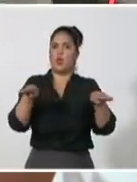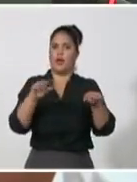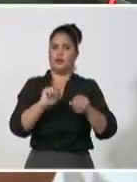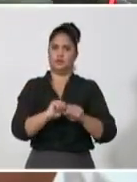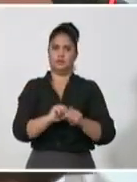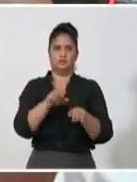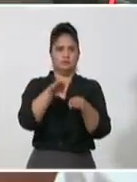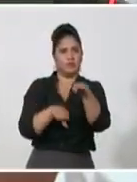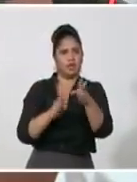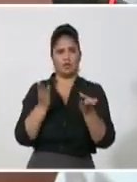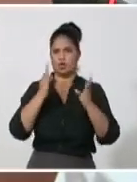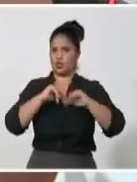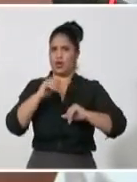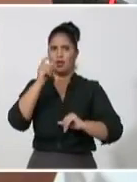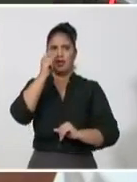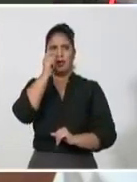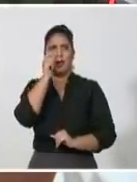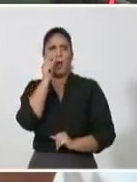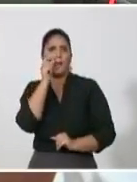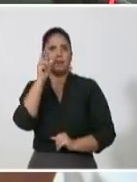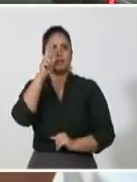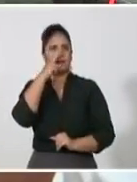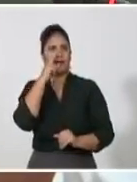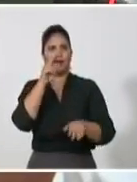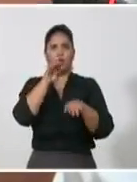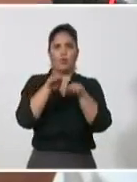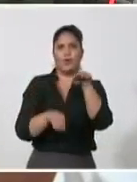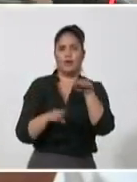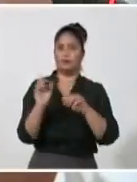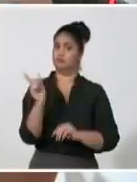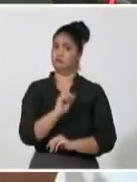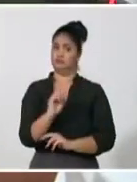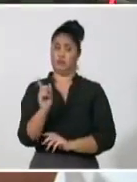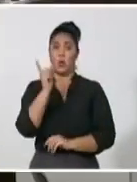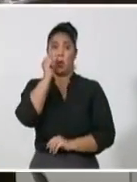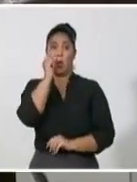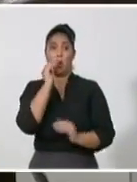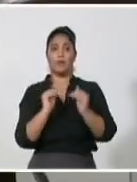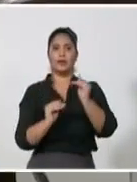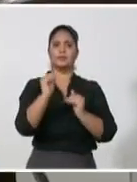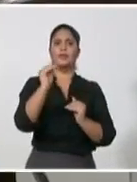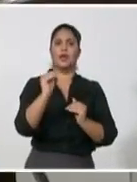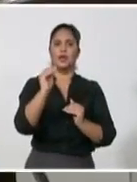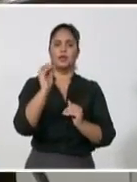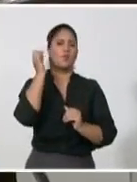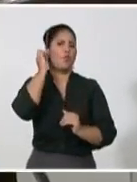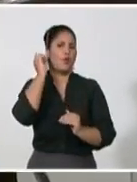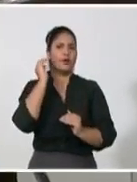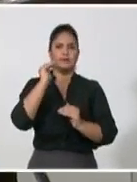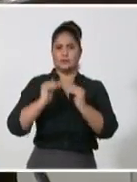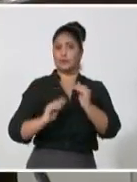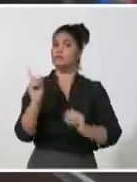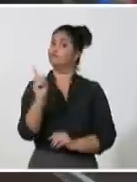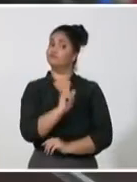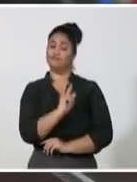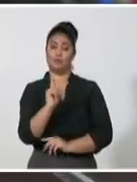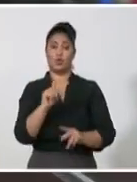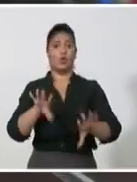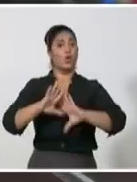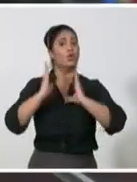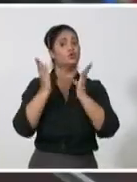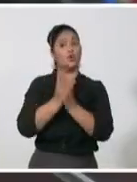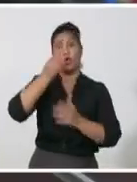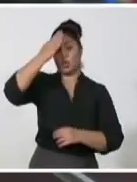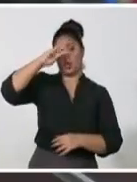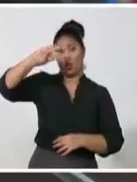y las cualidades personales, no es poner la mujer o poner al negro o poner al mulato para cumplir un requisito estadístico.